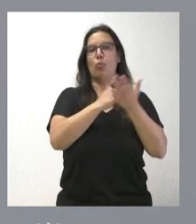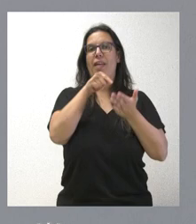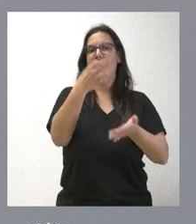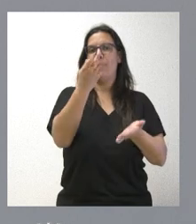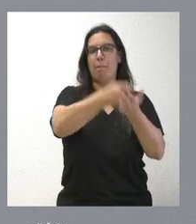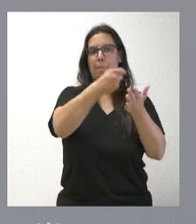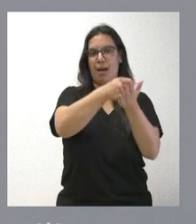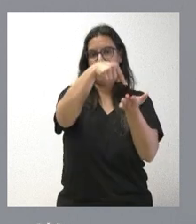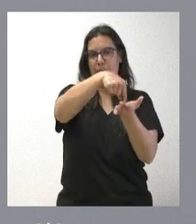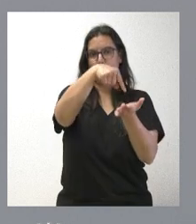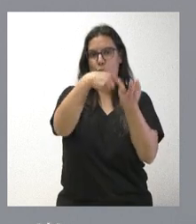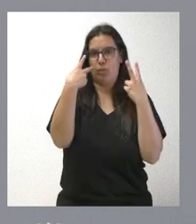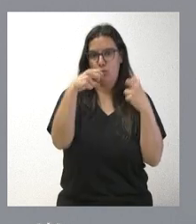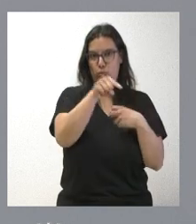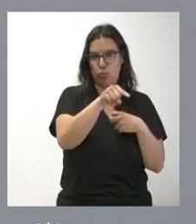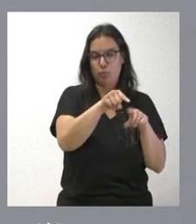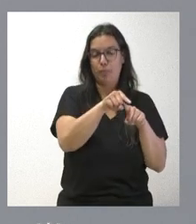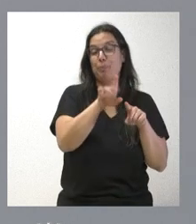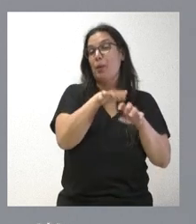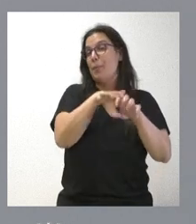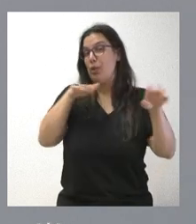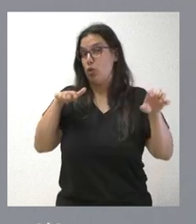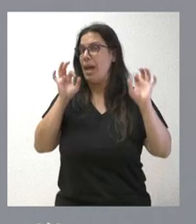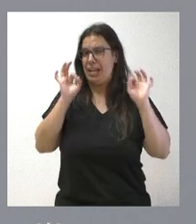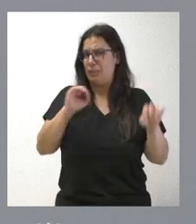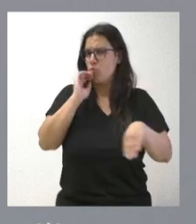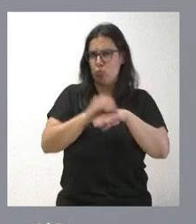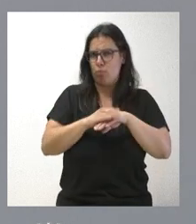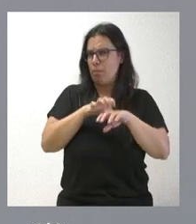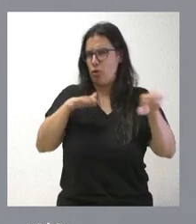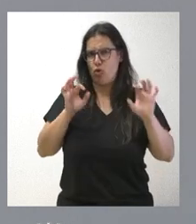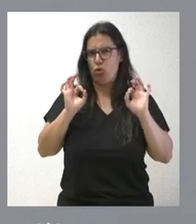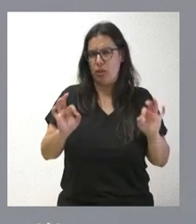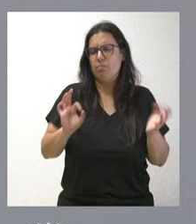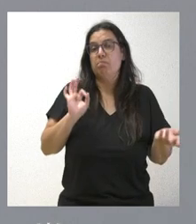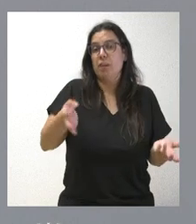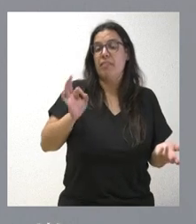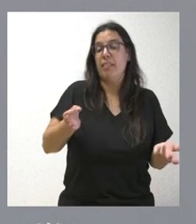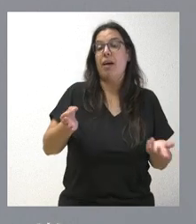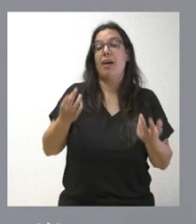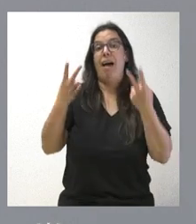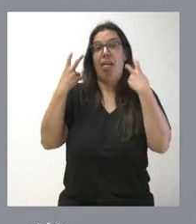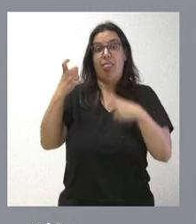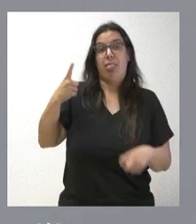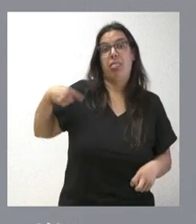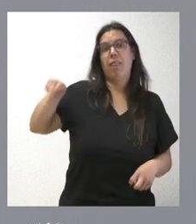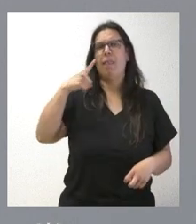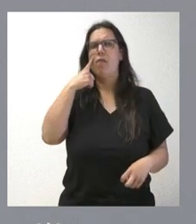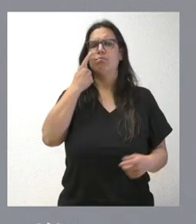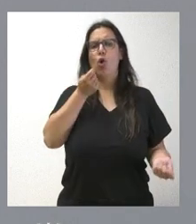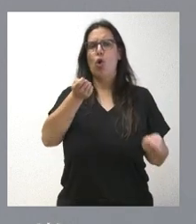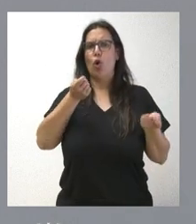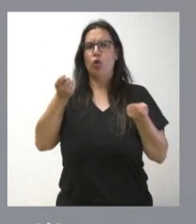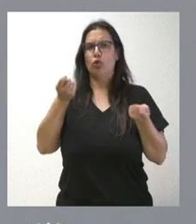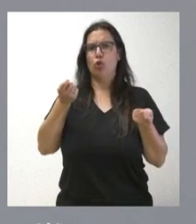tributar. En la mayoría de los casos ocurre así. Y, en todo caso, es verdad que la agencia tributaria vigila especialmente